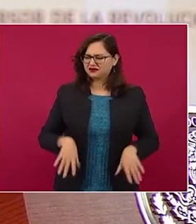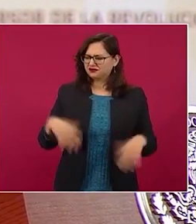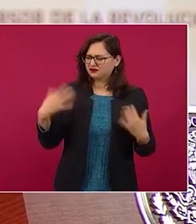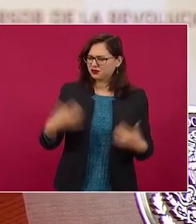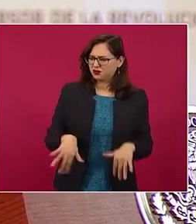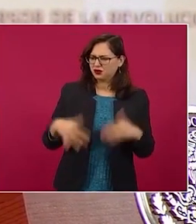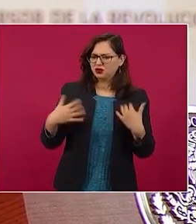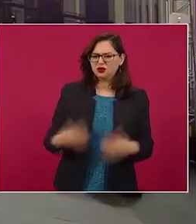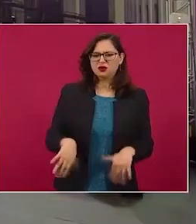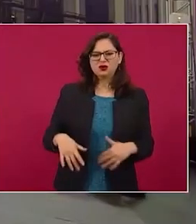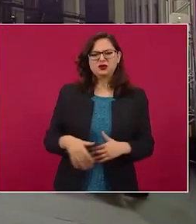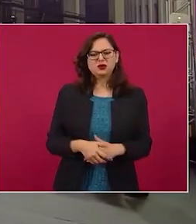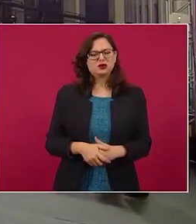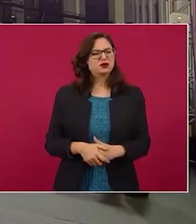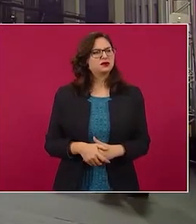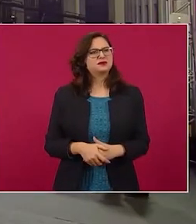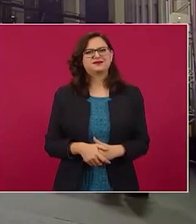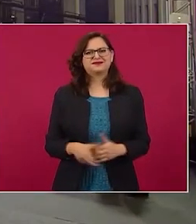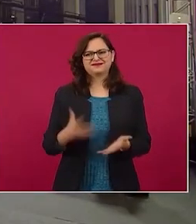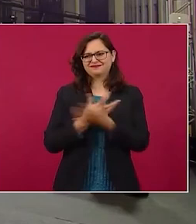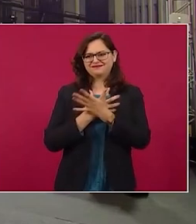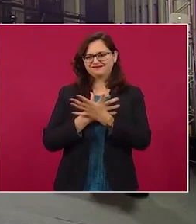excesivo.